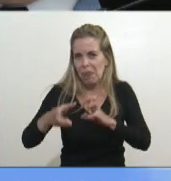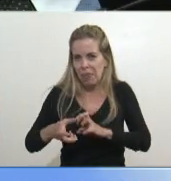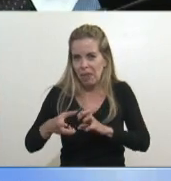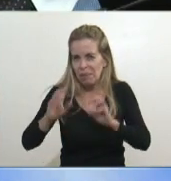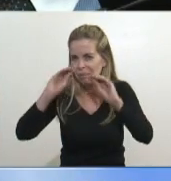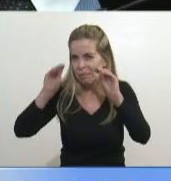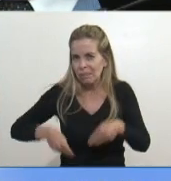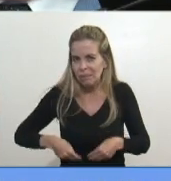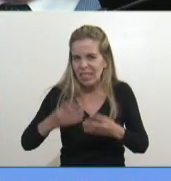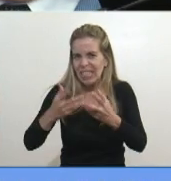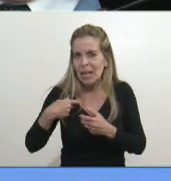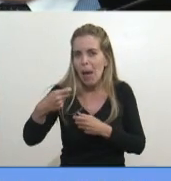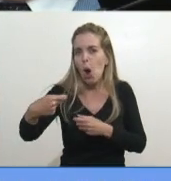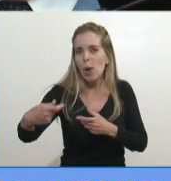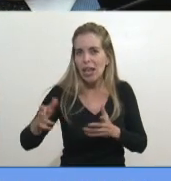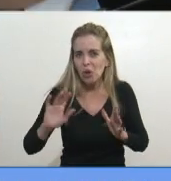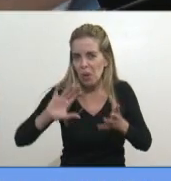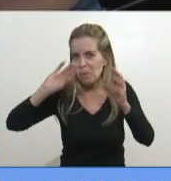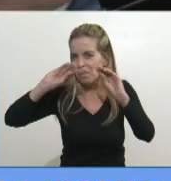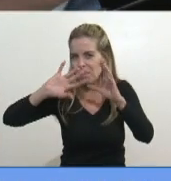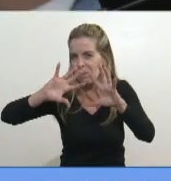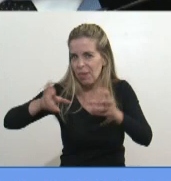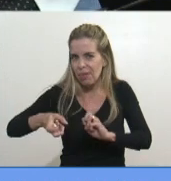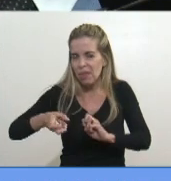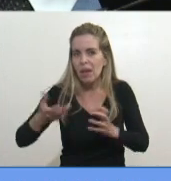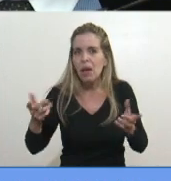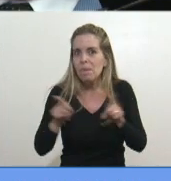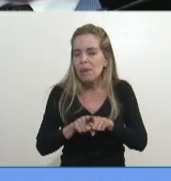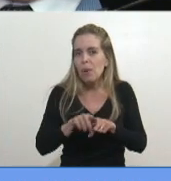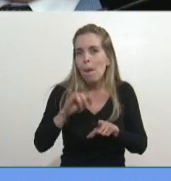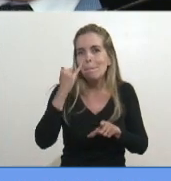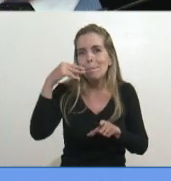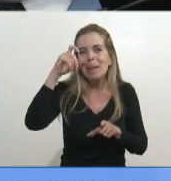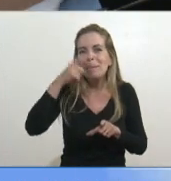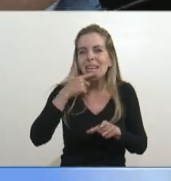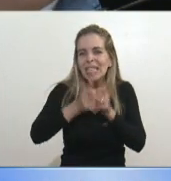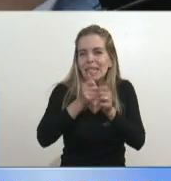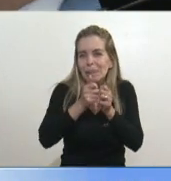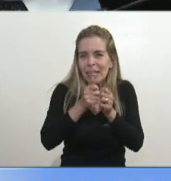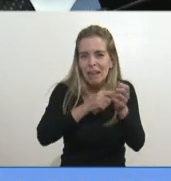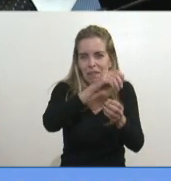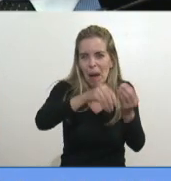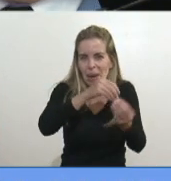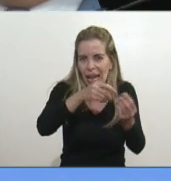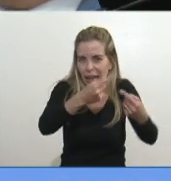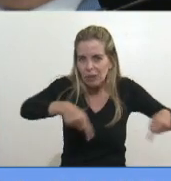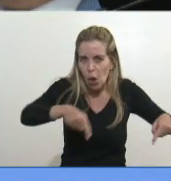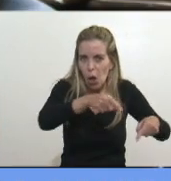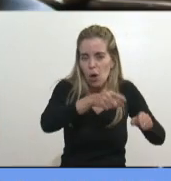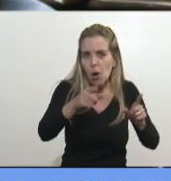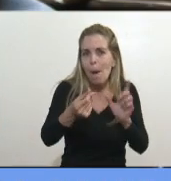quebraron el sistema previsional, inmoral fue lo que hicieron con las pymes, inmoral fue lo que hicieron con las tarifas,